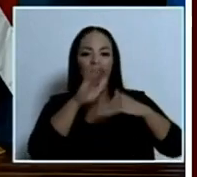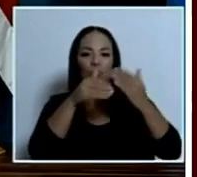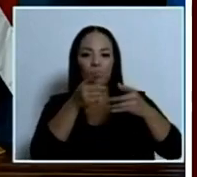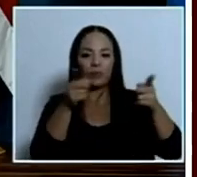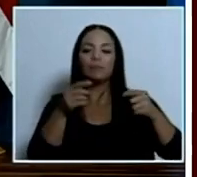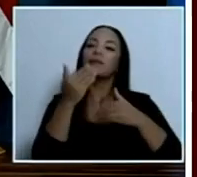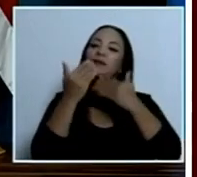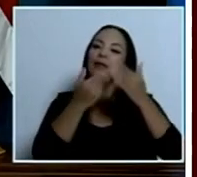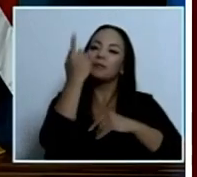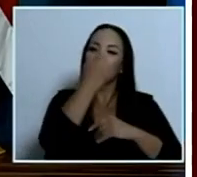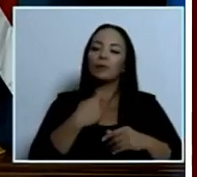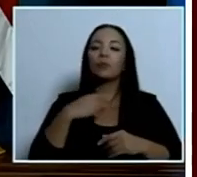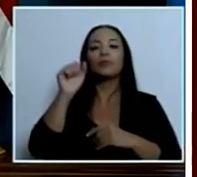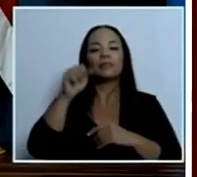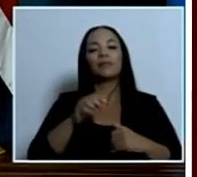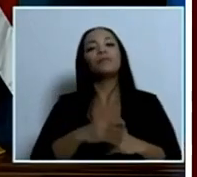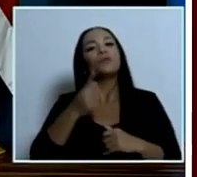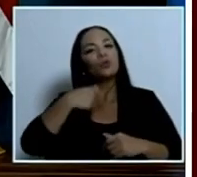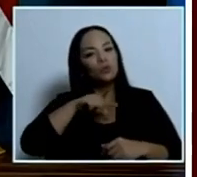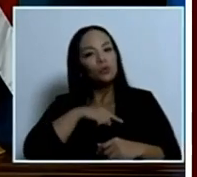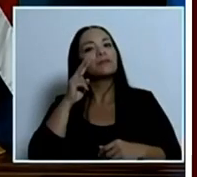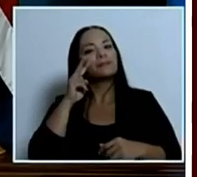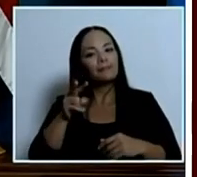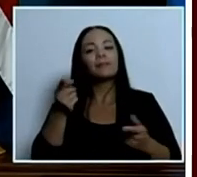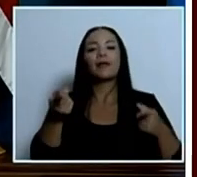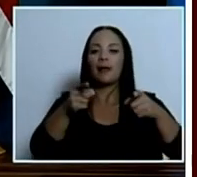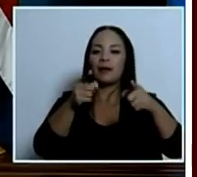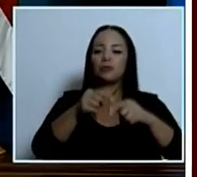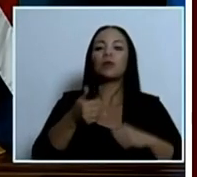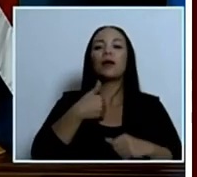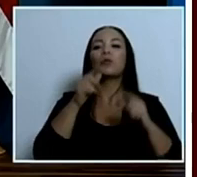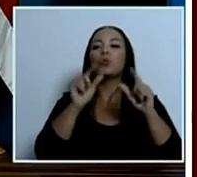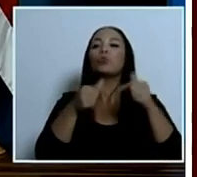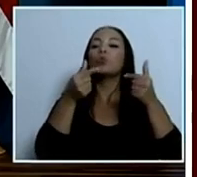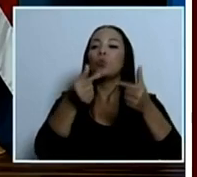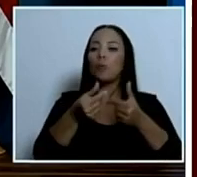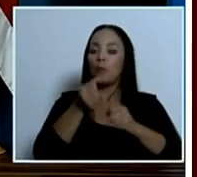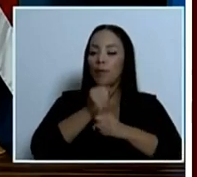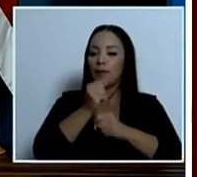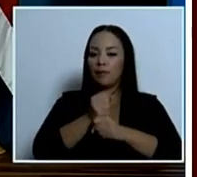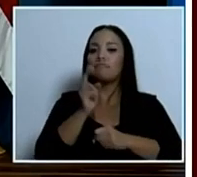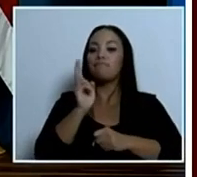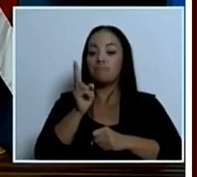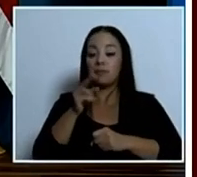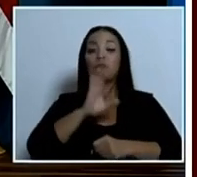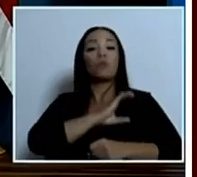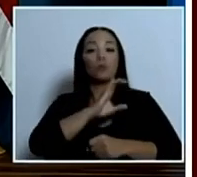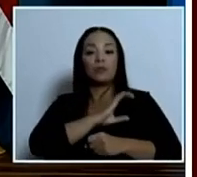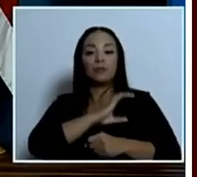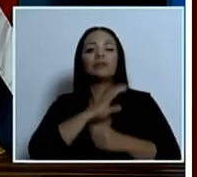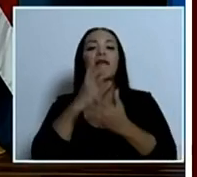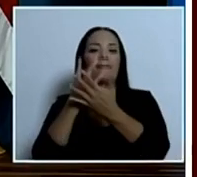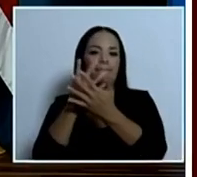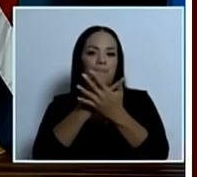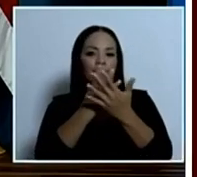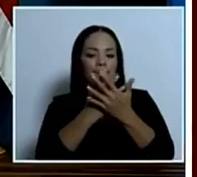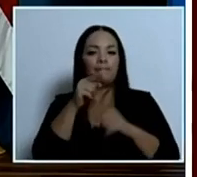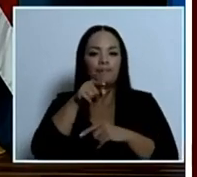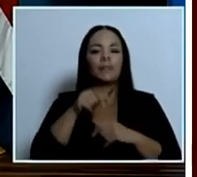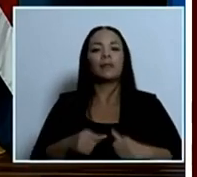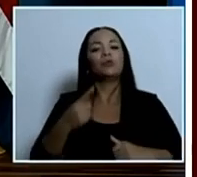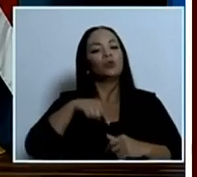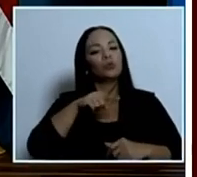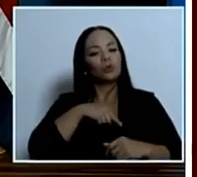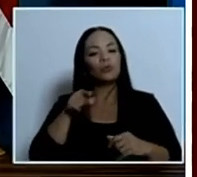gracias por la pregunta si hemos tenido esos casos tenemos un grupo operativo de la misma policía penitenciaria y nosotros no solamente